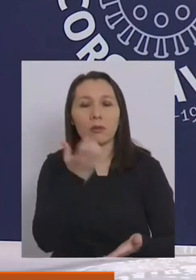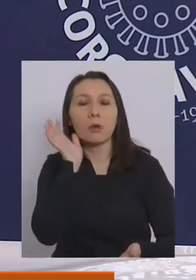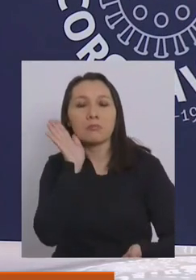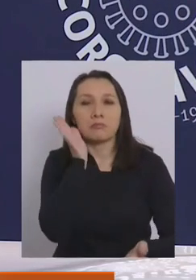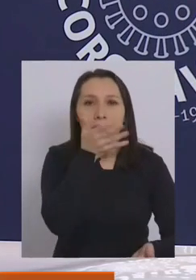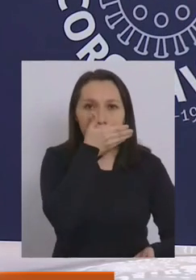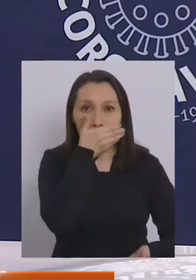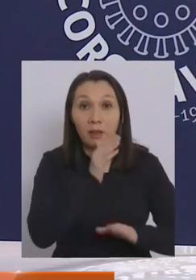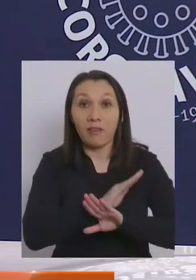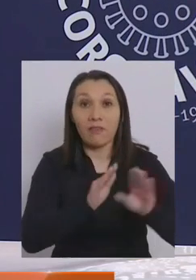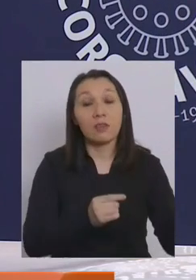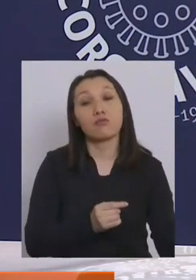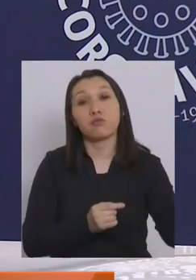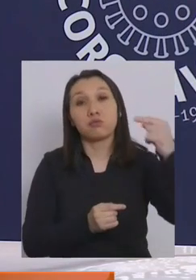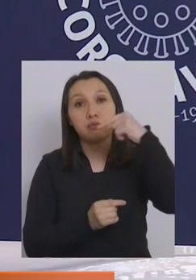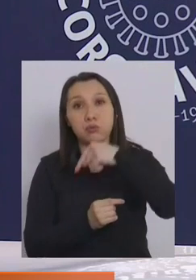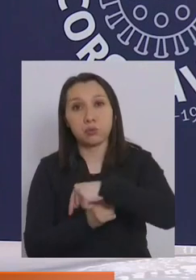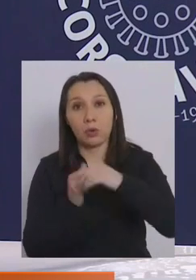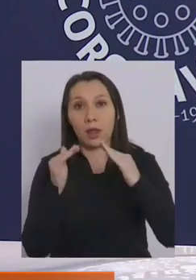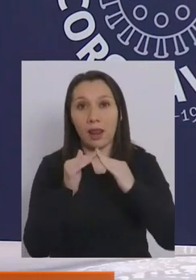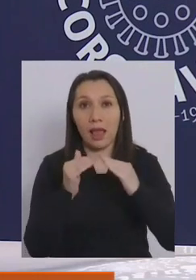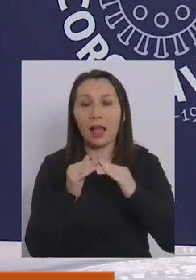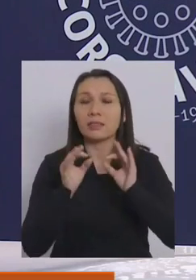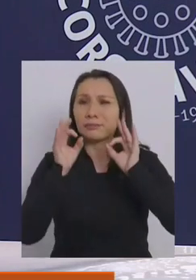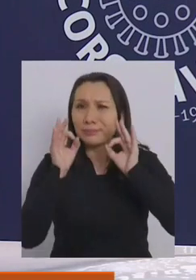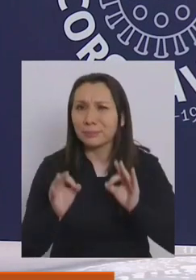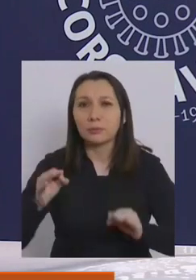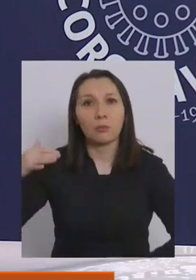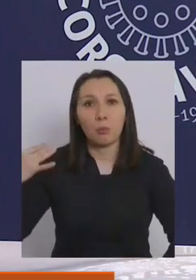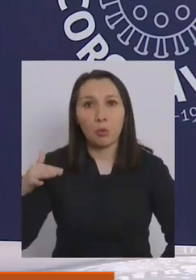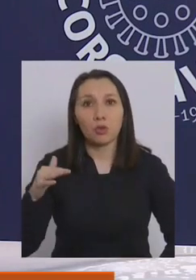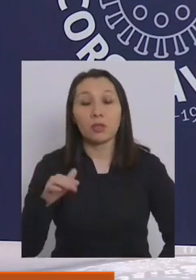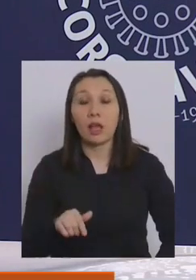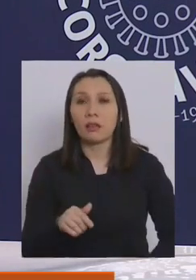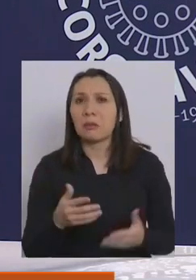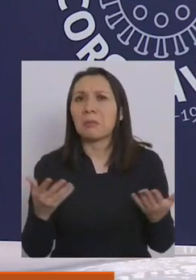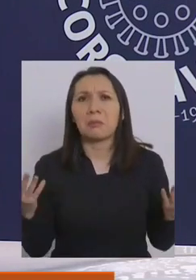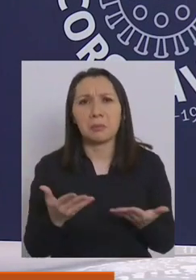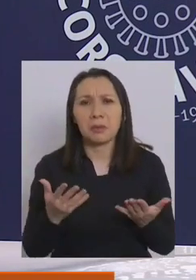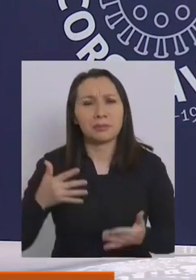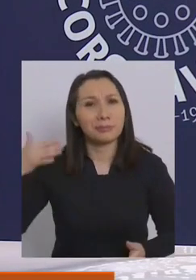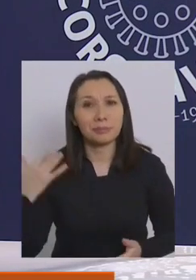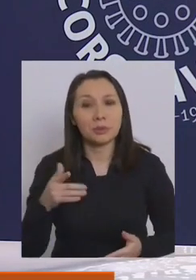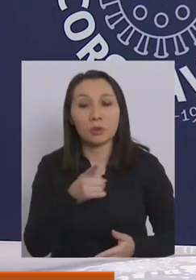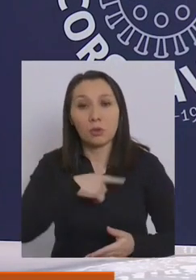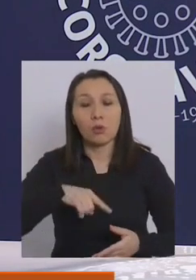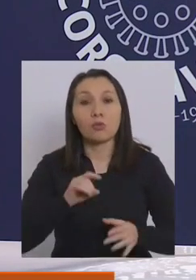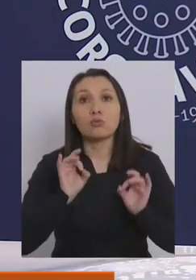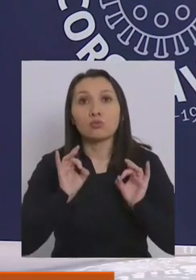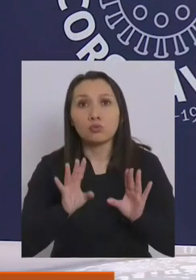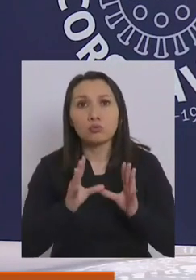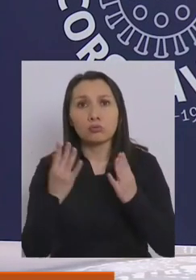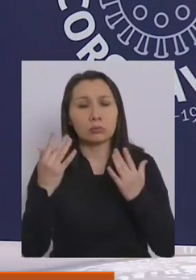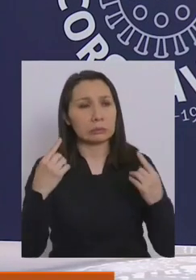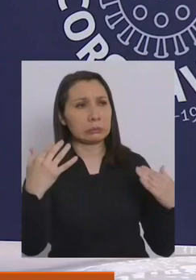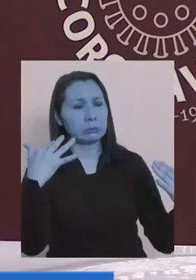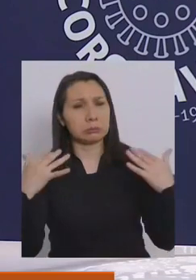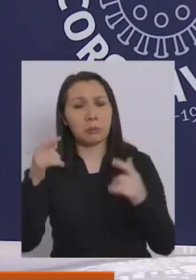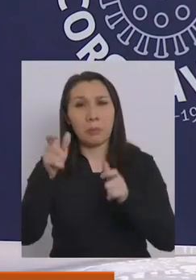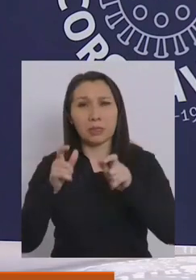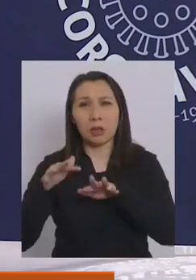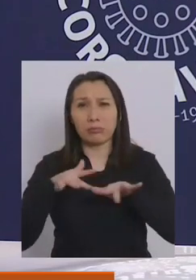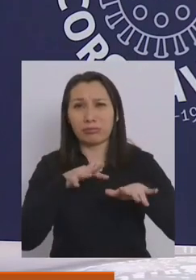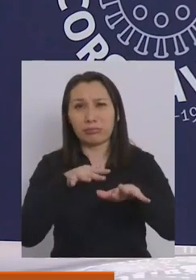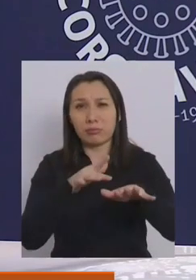finalmente, al regresar al hogar, también es un momento que es trascendental. Es trascendental porque si hemos estado expuestos a muchas personas, a